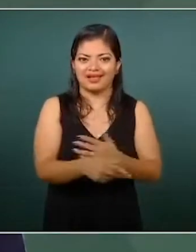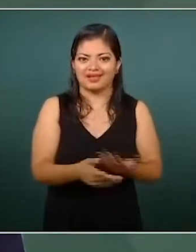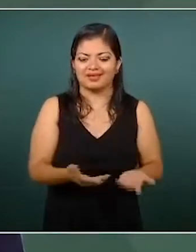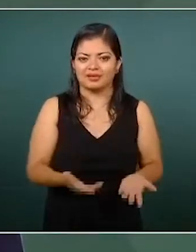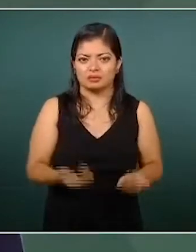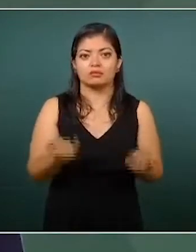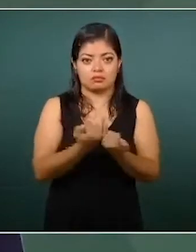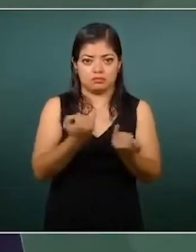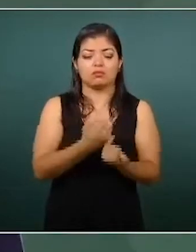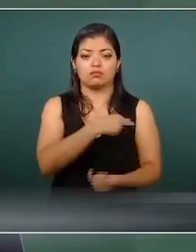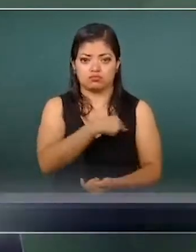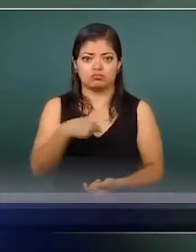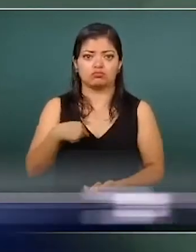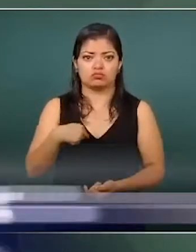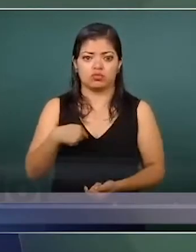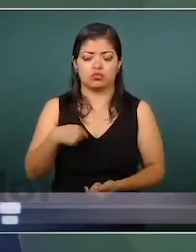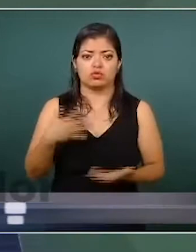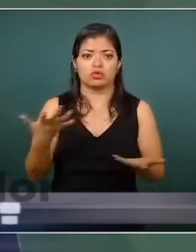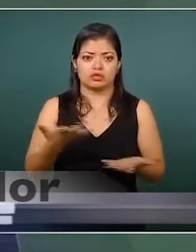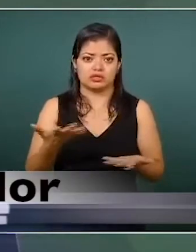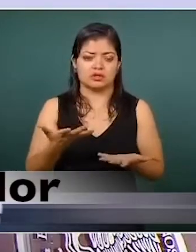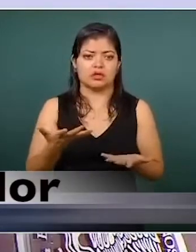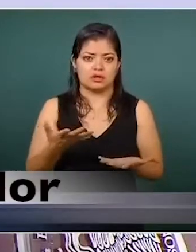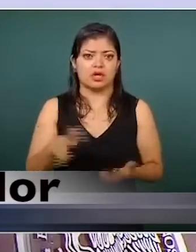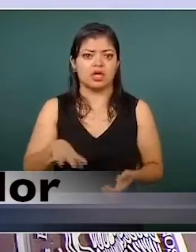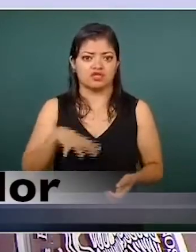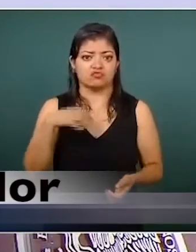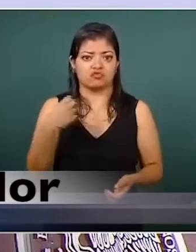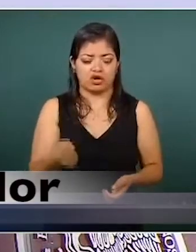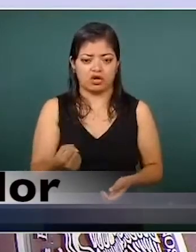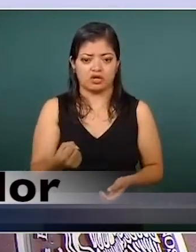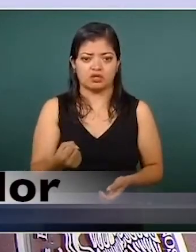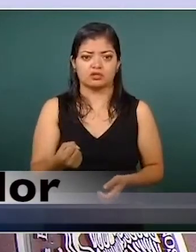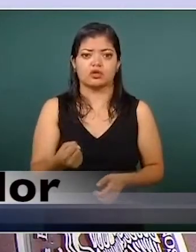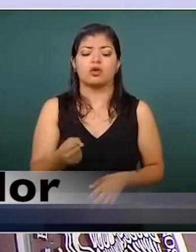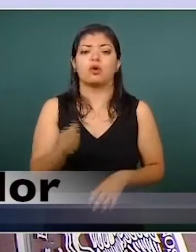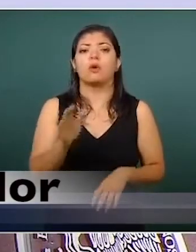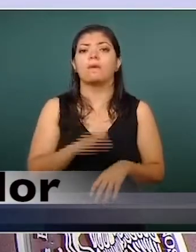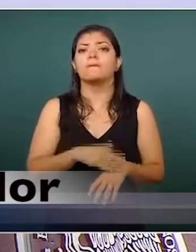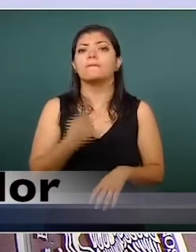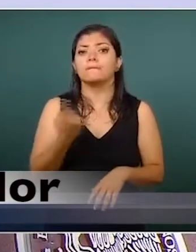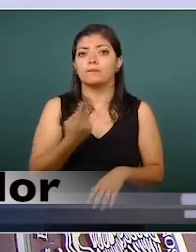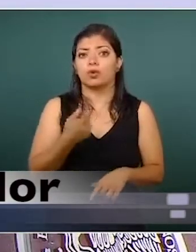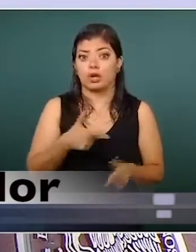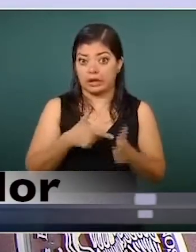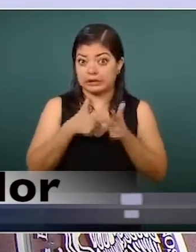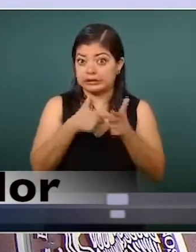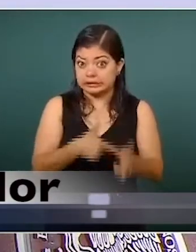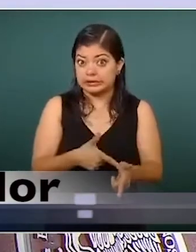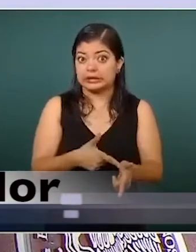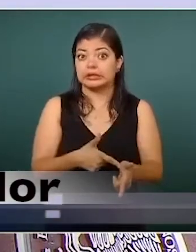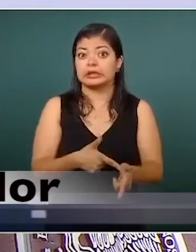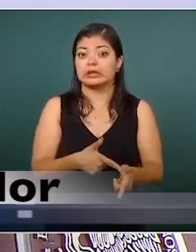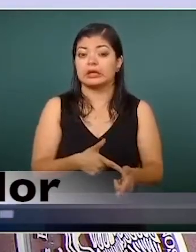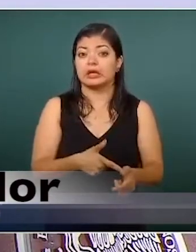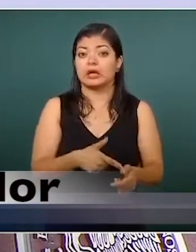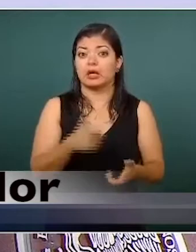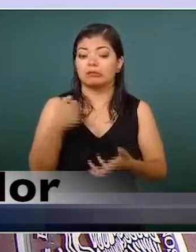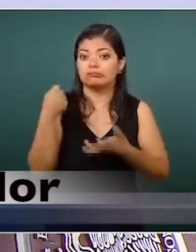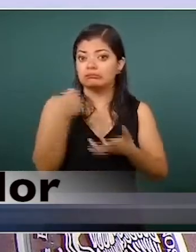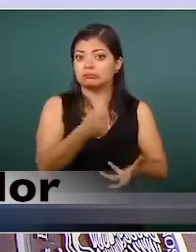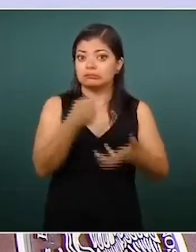así como las pruebas finales. Porque si se continuaba con el programa de obras y de presupuesto